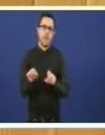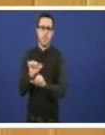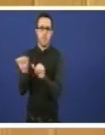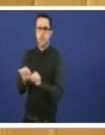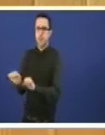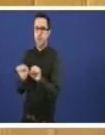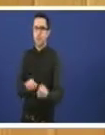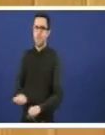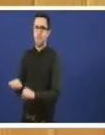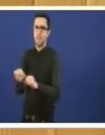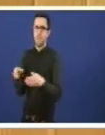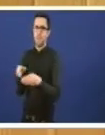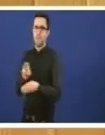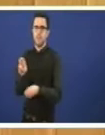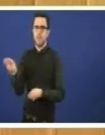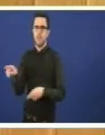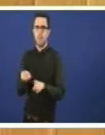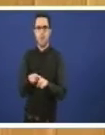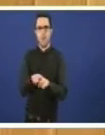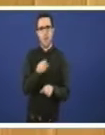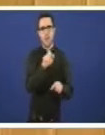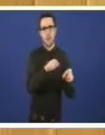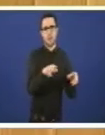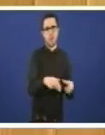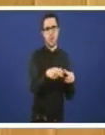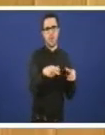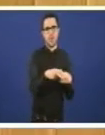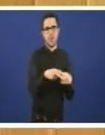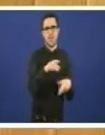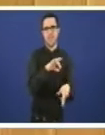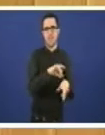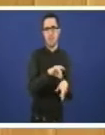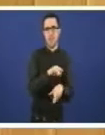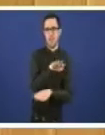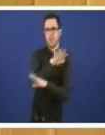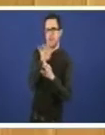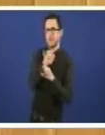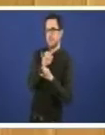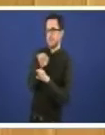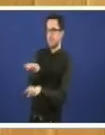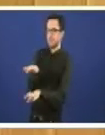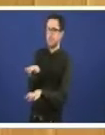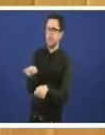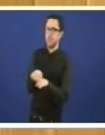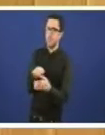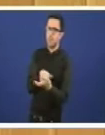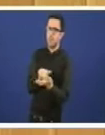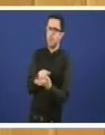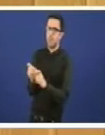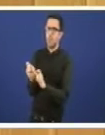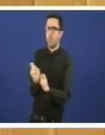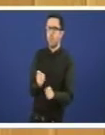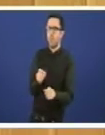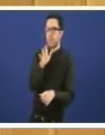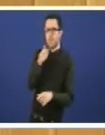cuestionado por diferentes sociedades médicas, por moito que o señor conselleiro se teña